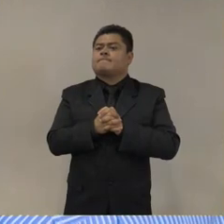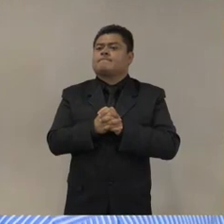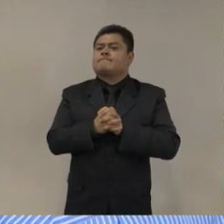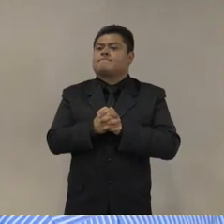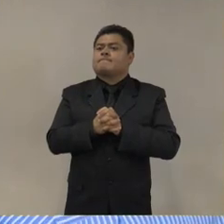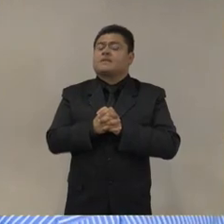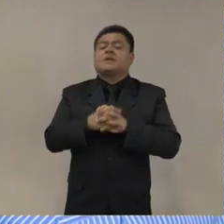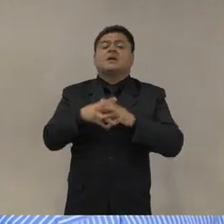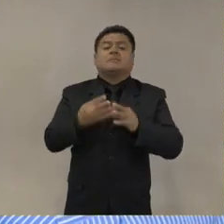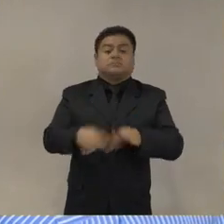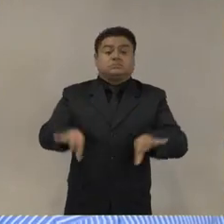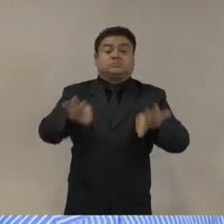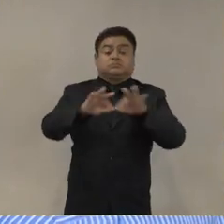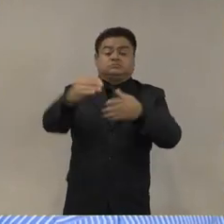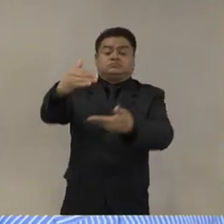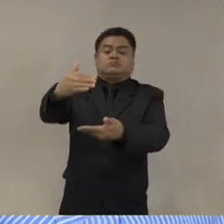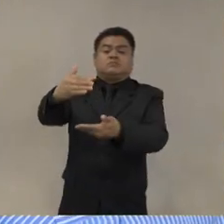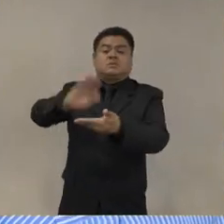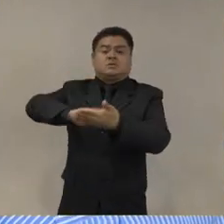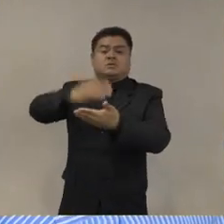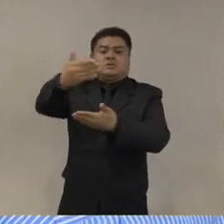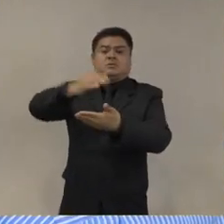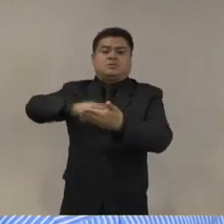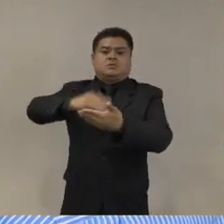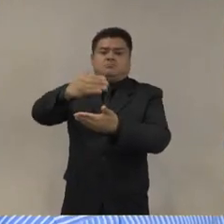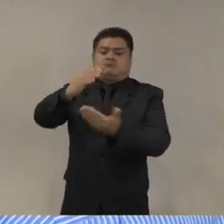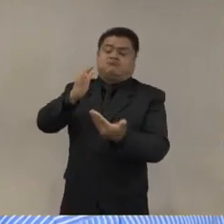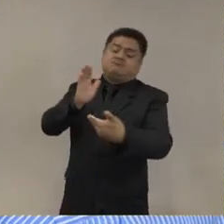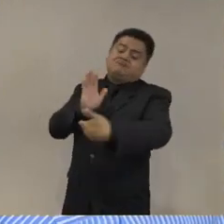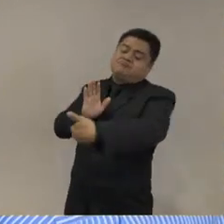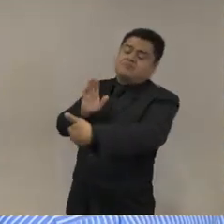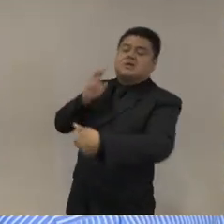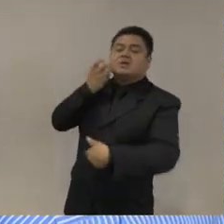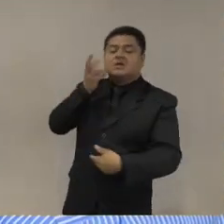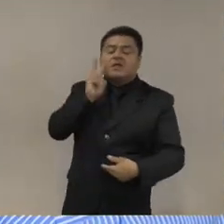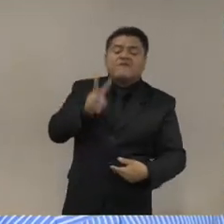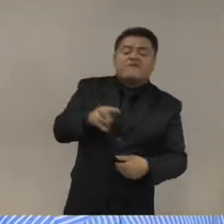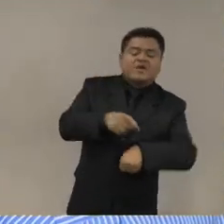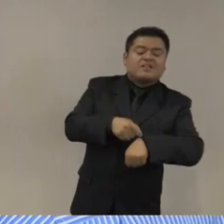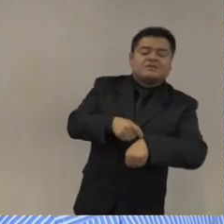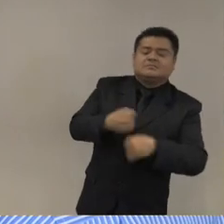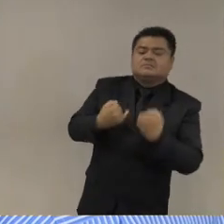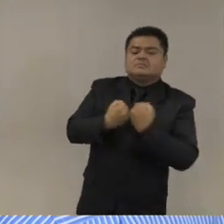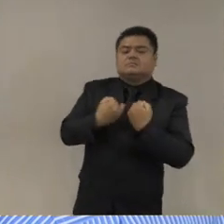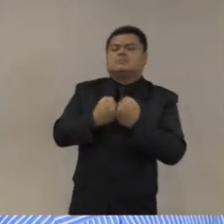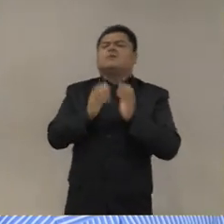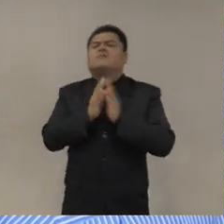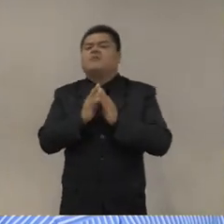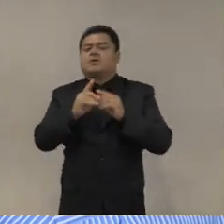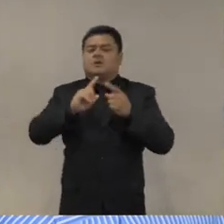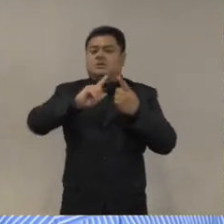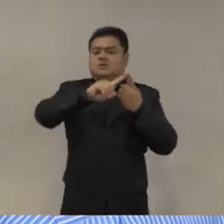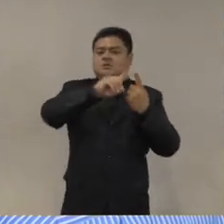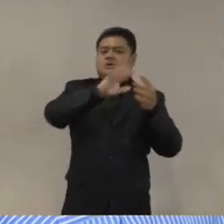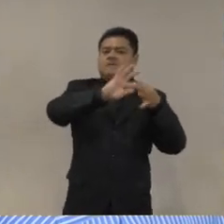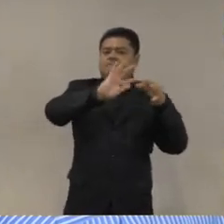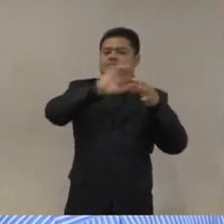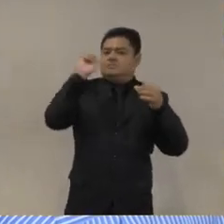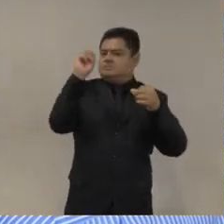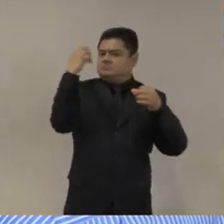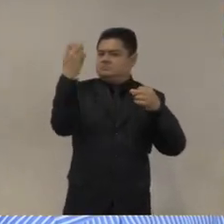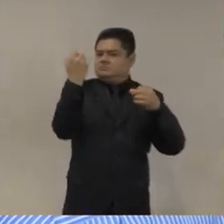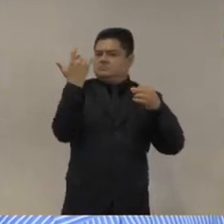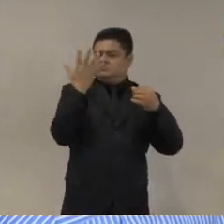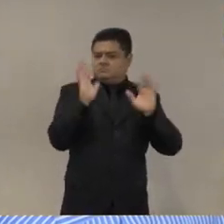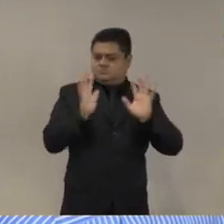que le quedan, nada más simplemente para no interrumpir. Pero bueno, tenemos aquí un primer acercamiento, vamos con